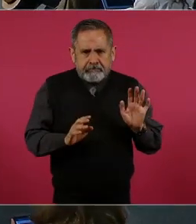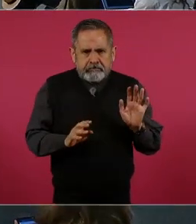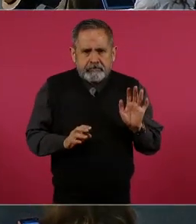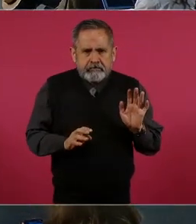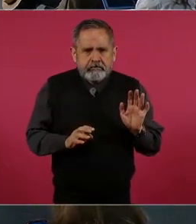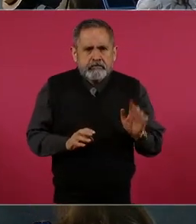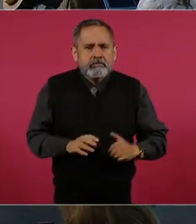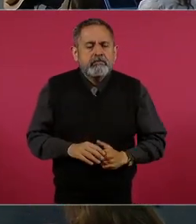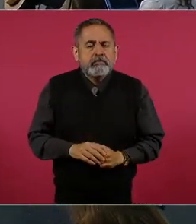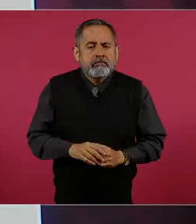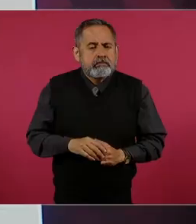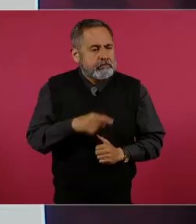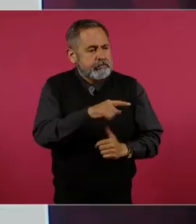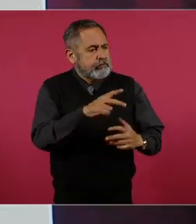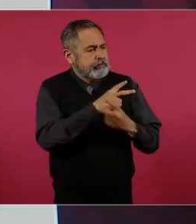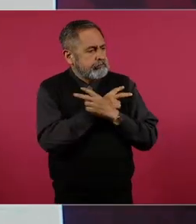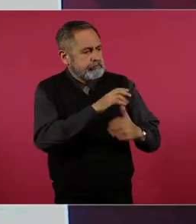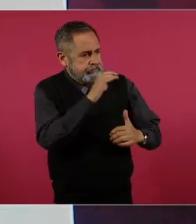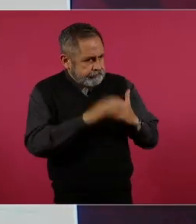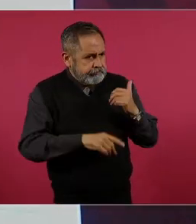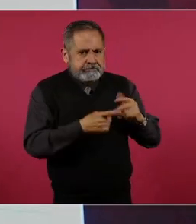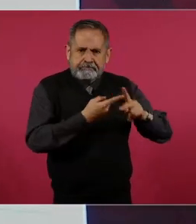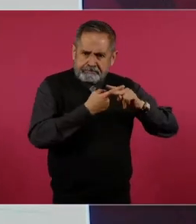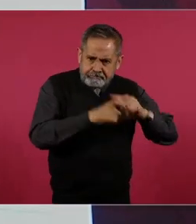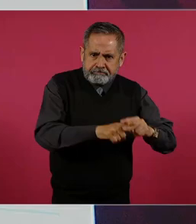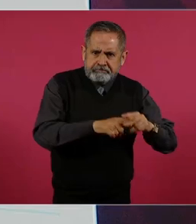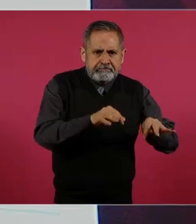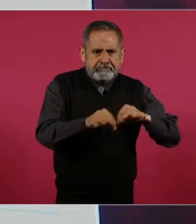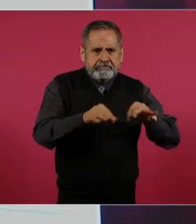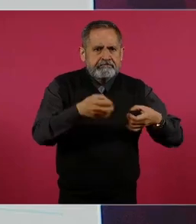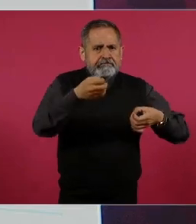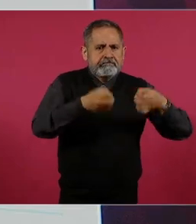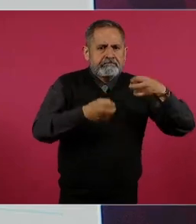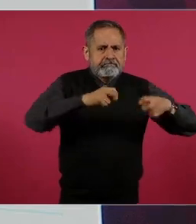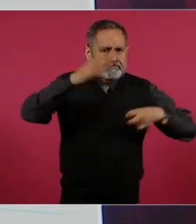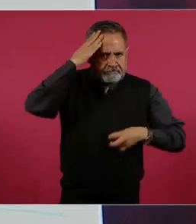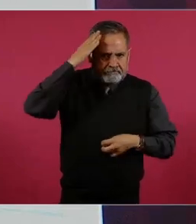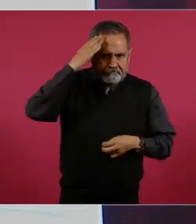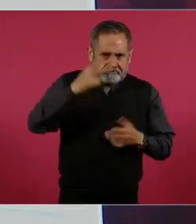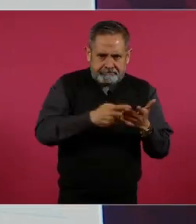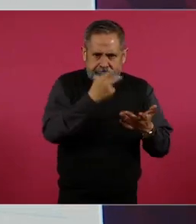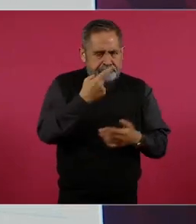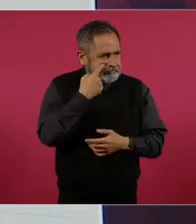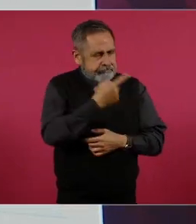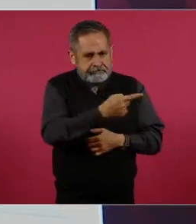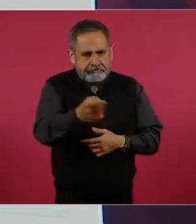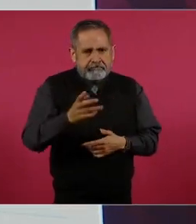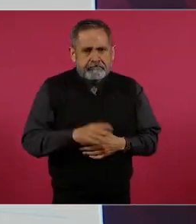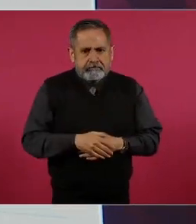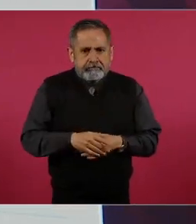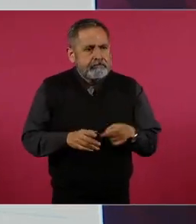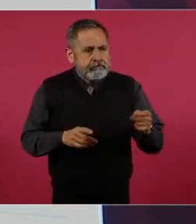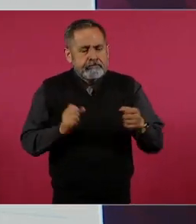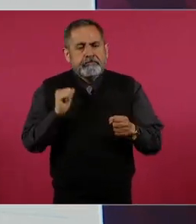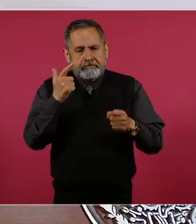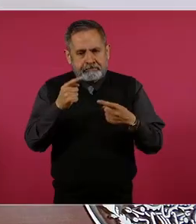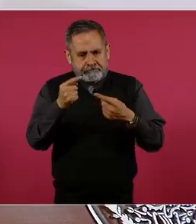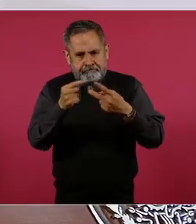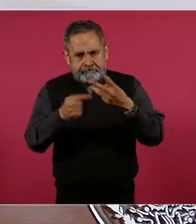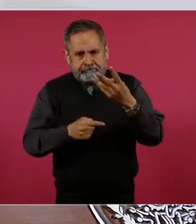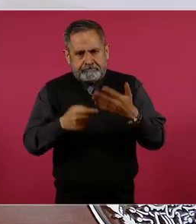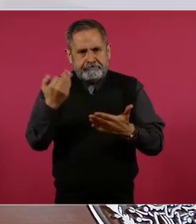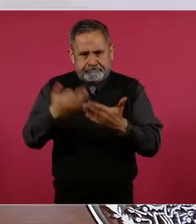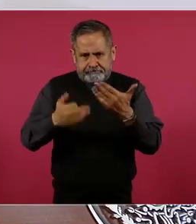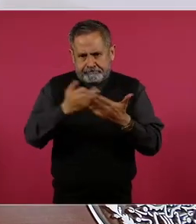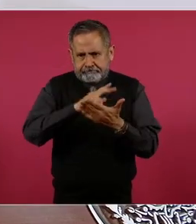de vacaciones los ministros y tienen ahí algunos asuntitos